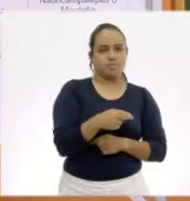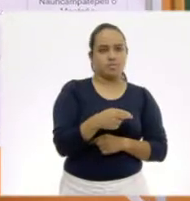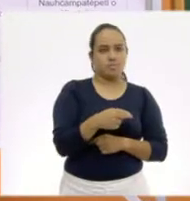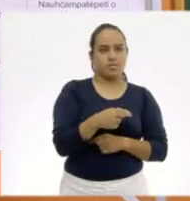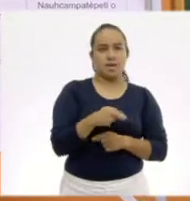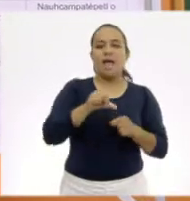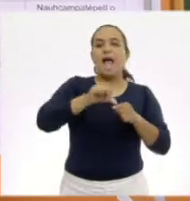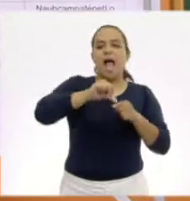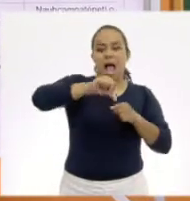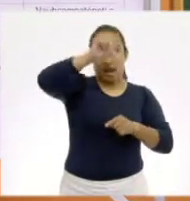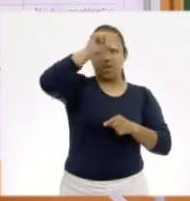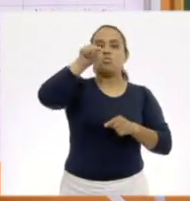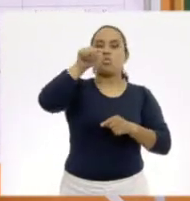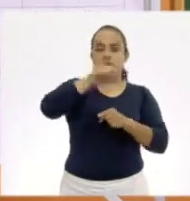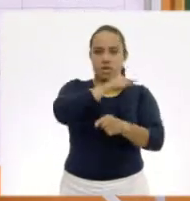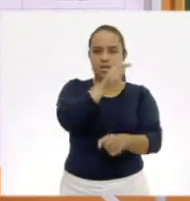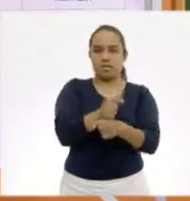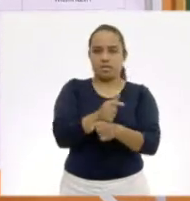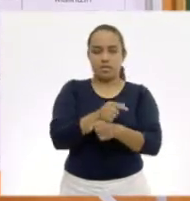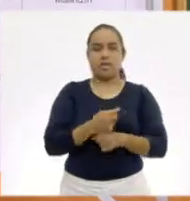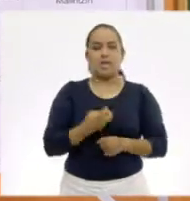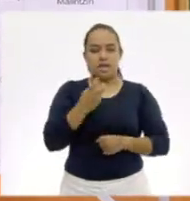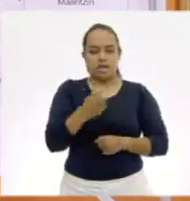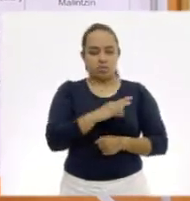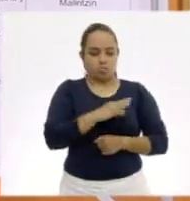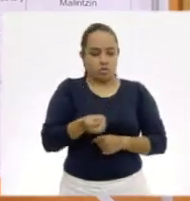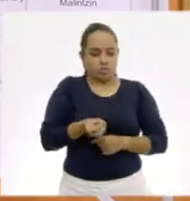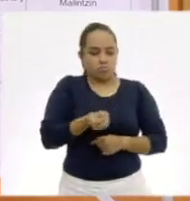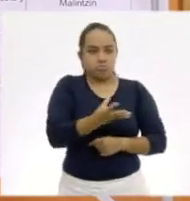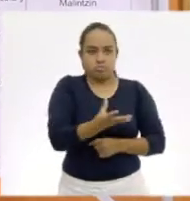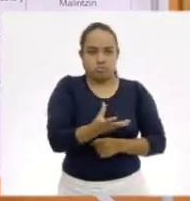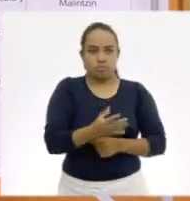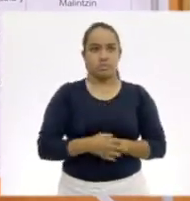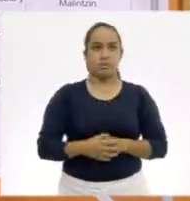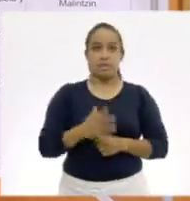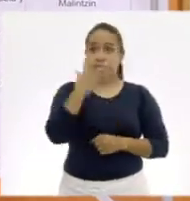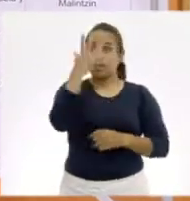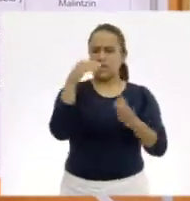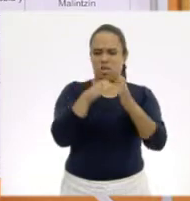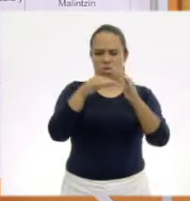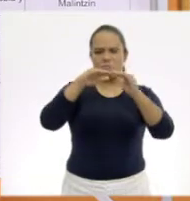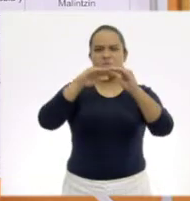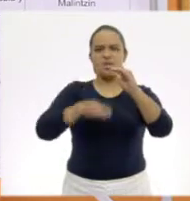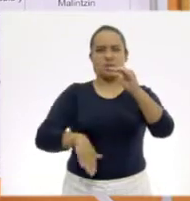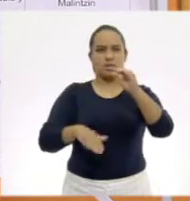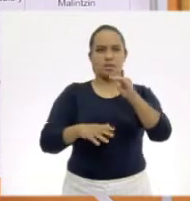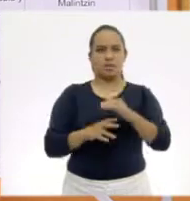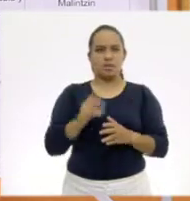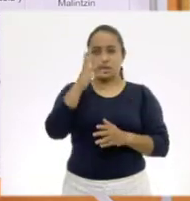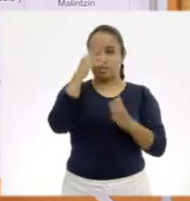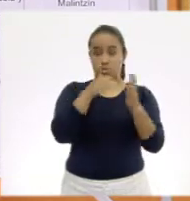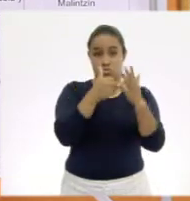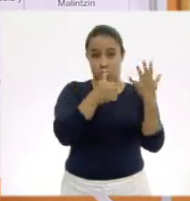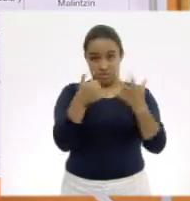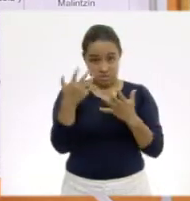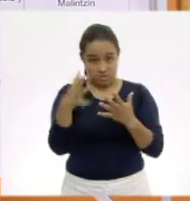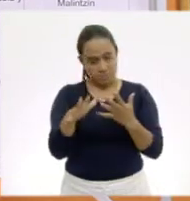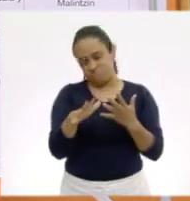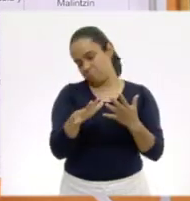¿Altura? En la altura. En la altura. Esa nos puede dar la referencia de cuántos metros. Menos 5,000. 5,610.